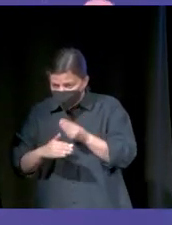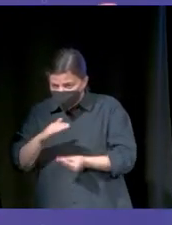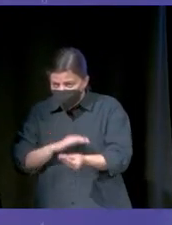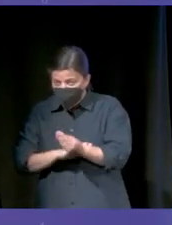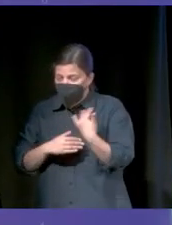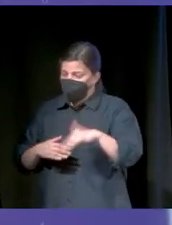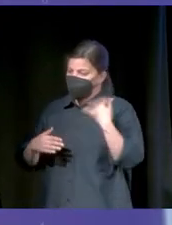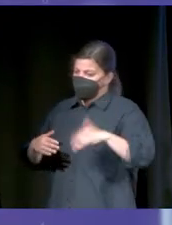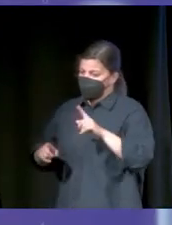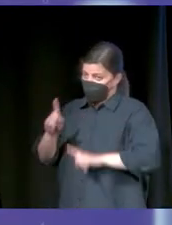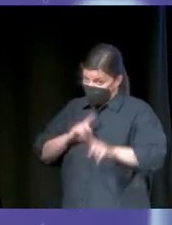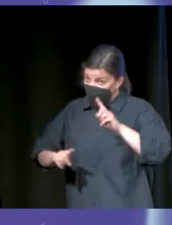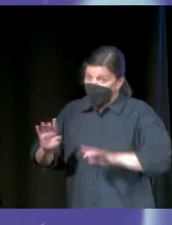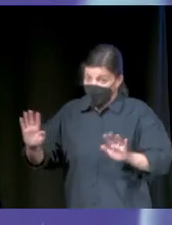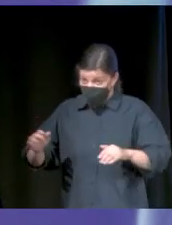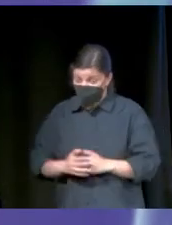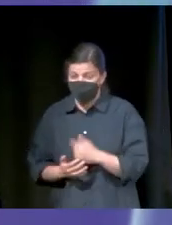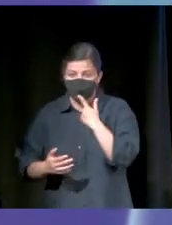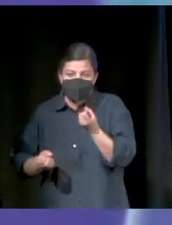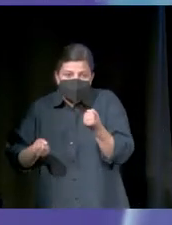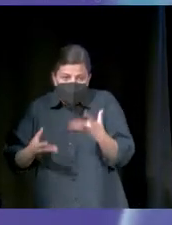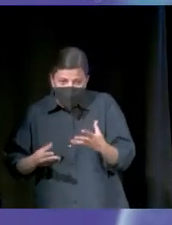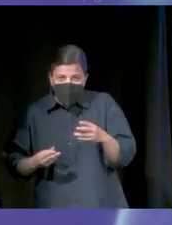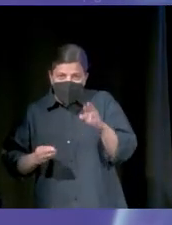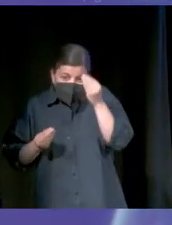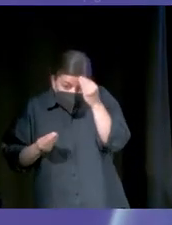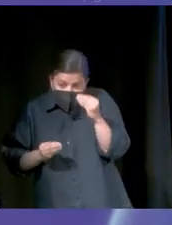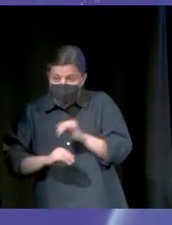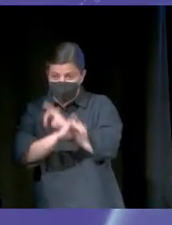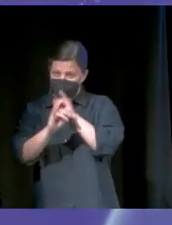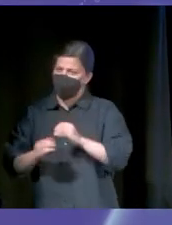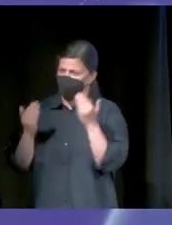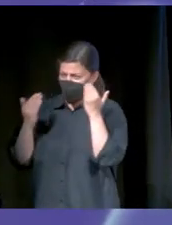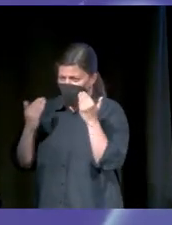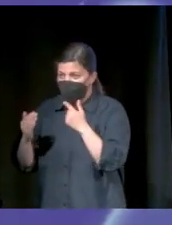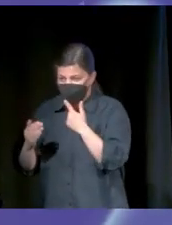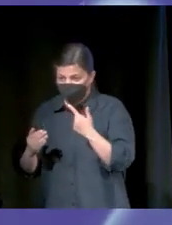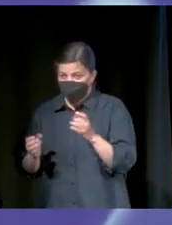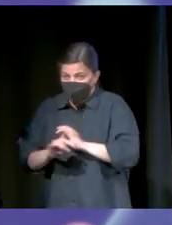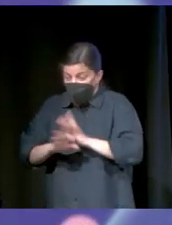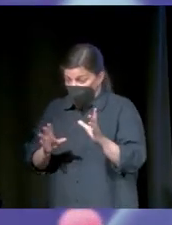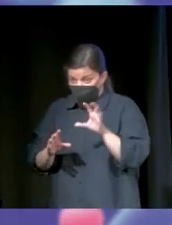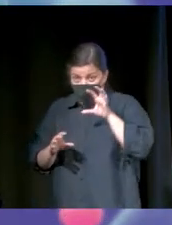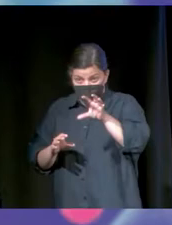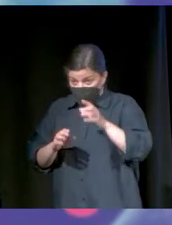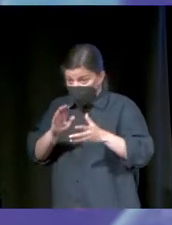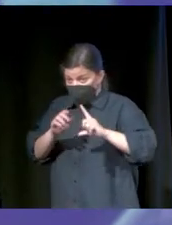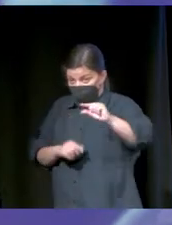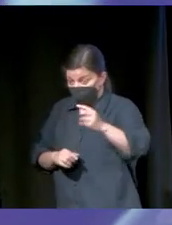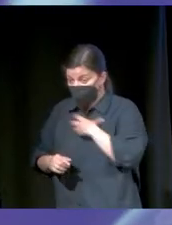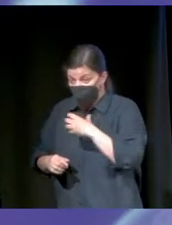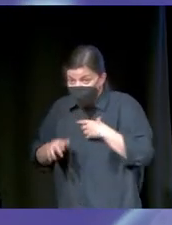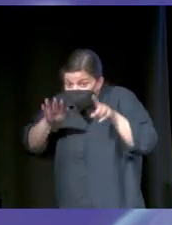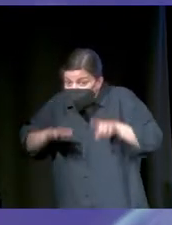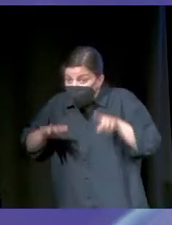vaya marrón. Y dije, bueno, me esperaba un felicidades, pero también lo he pensado. Y usted dice, claro, pero es que no podéis salir del país en seis meses.